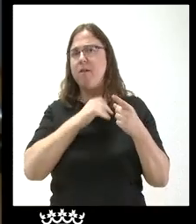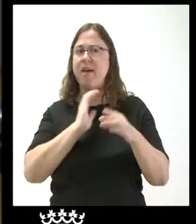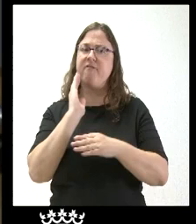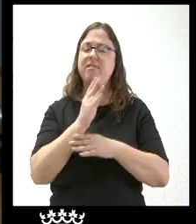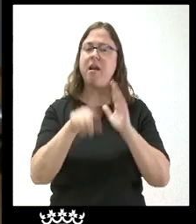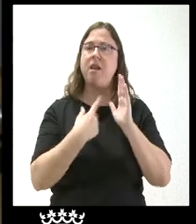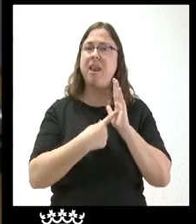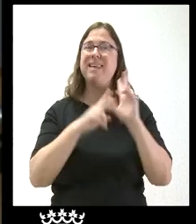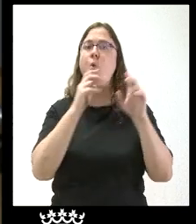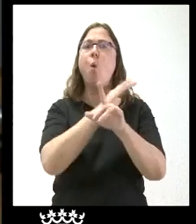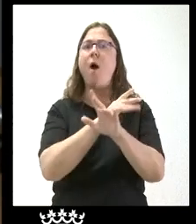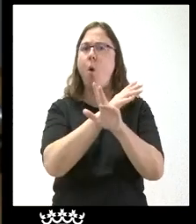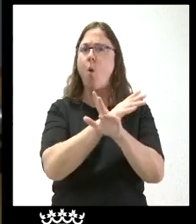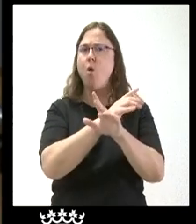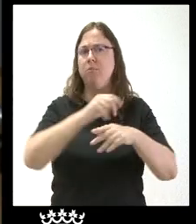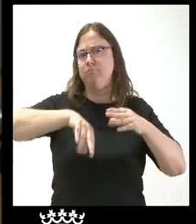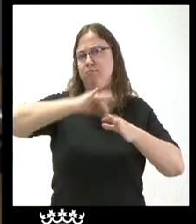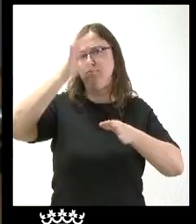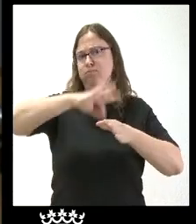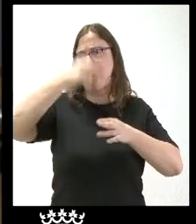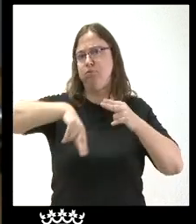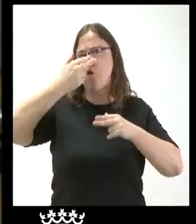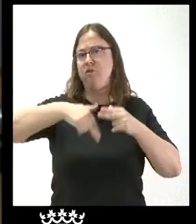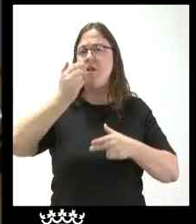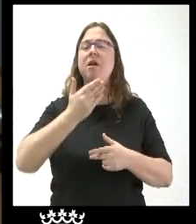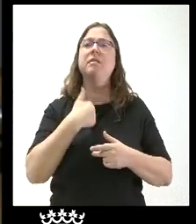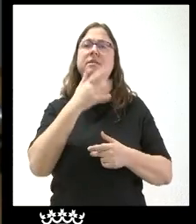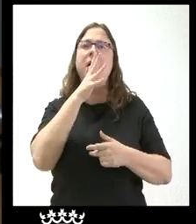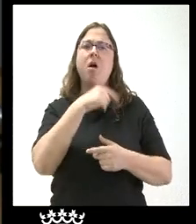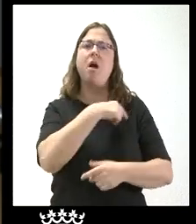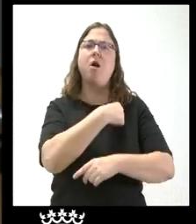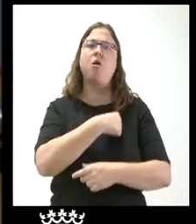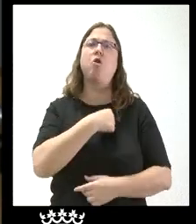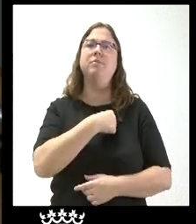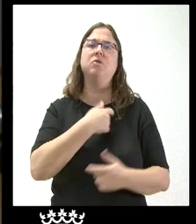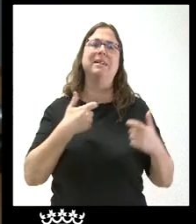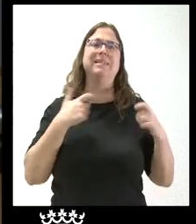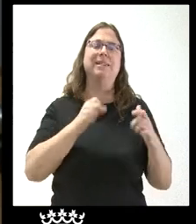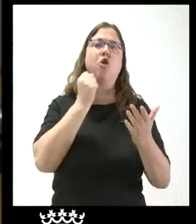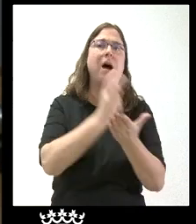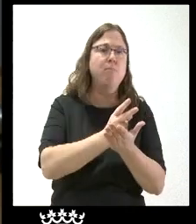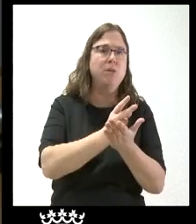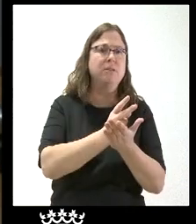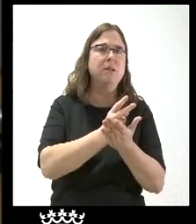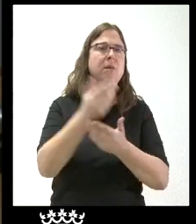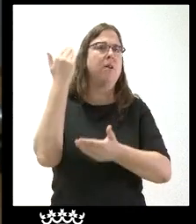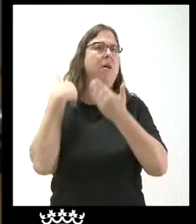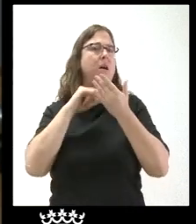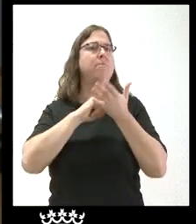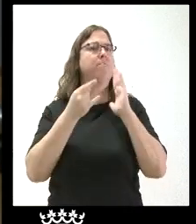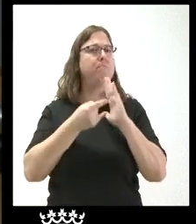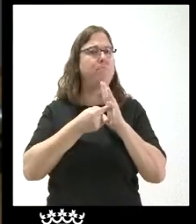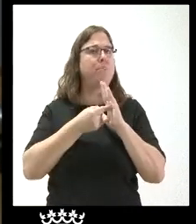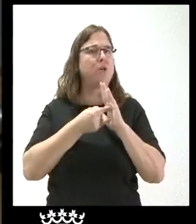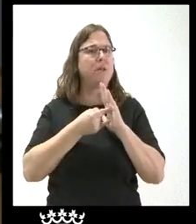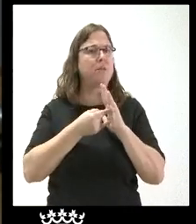nueva ley del juego que se prepara en la comunidad que la Comisión sume ahora al subsector de las apuestas ya que se había anunciado que en este anteproyecto pues iba